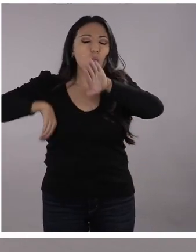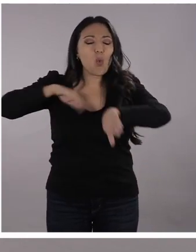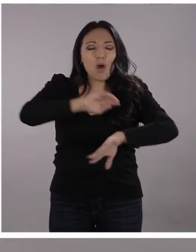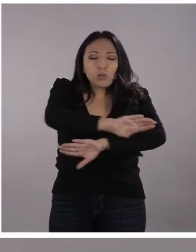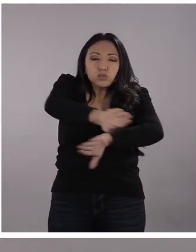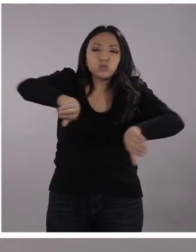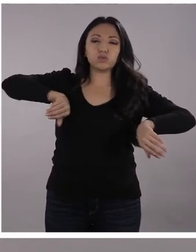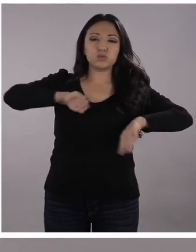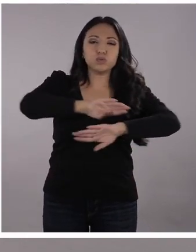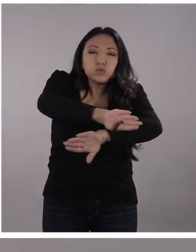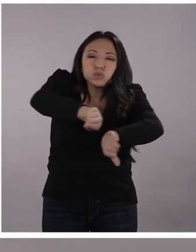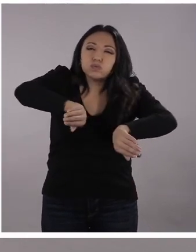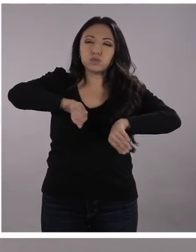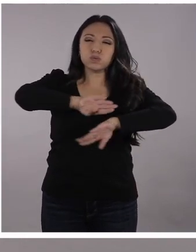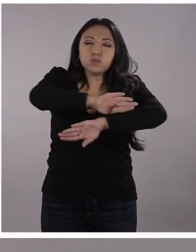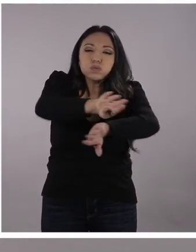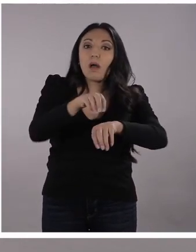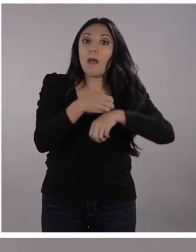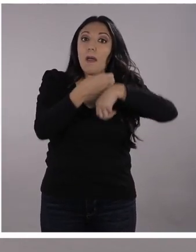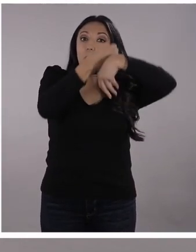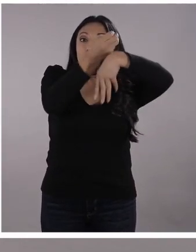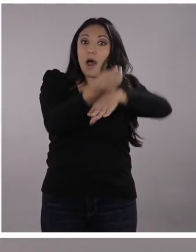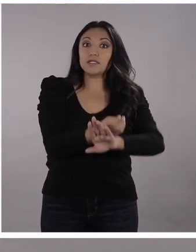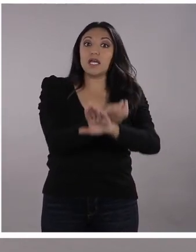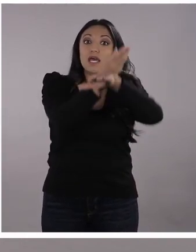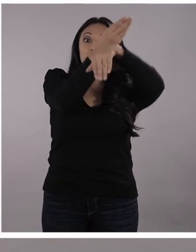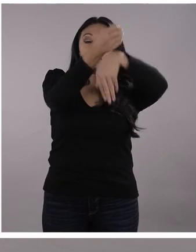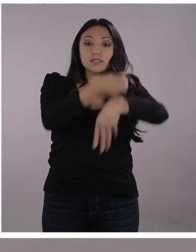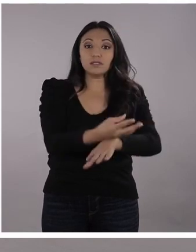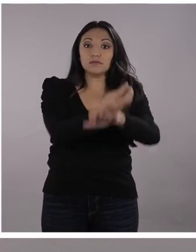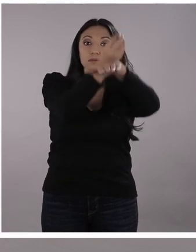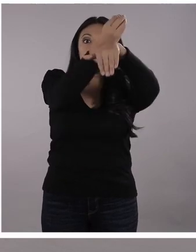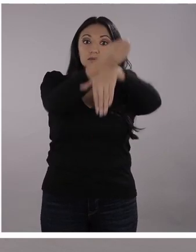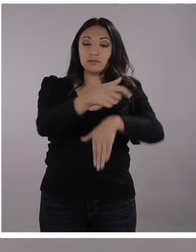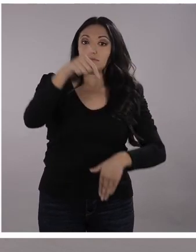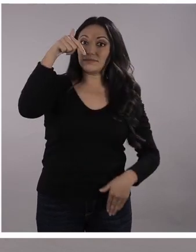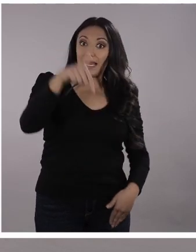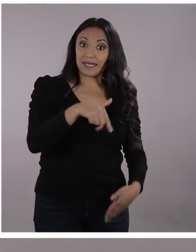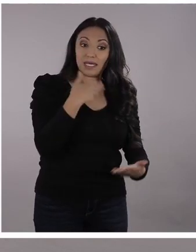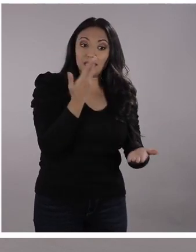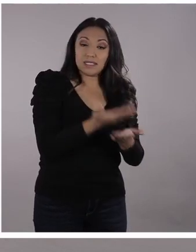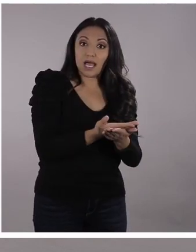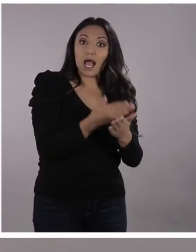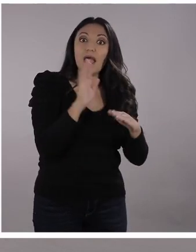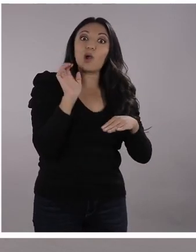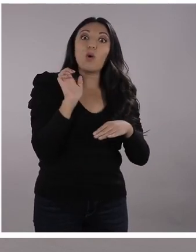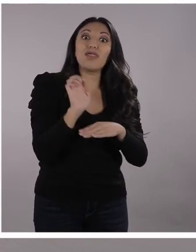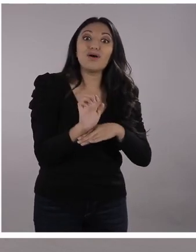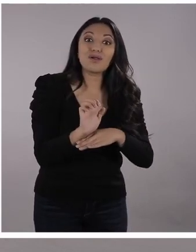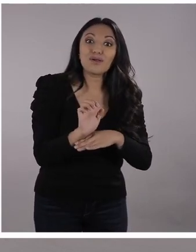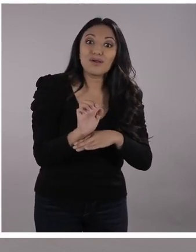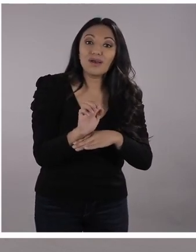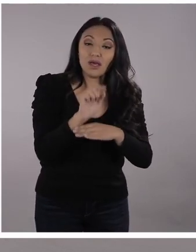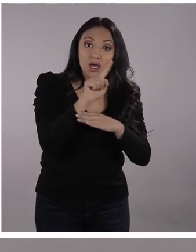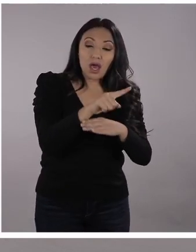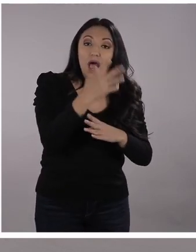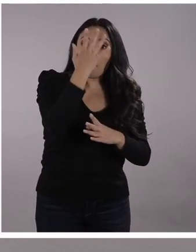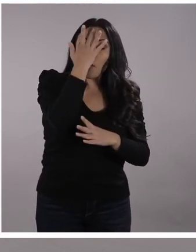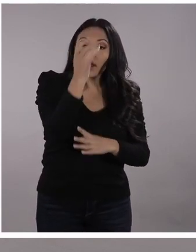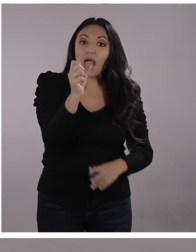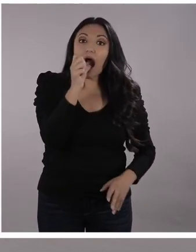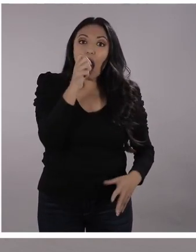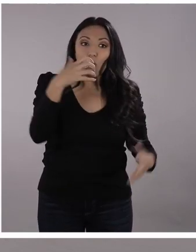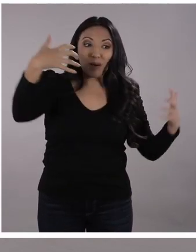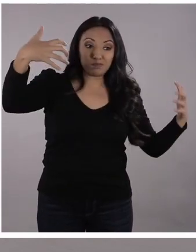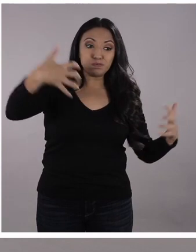Nadan. Y llegan a donde se juntan las corrientes, porque es tan especial lo que